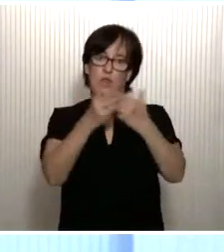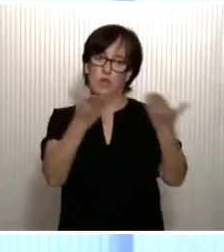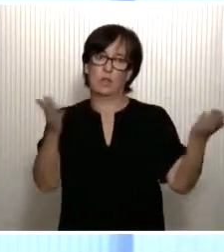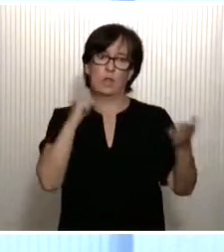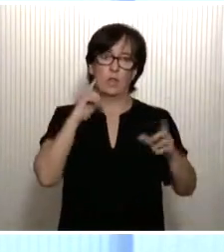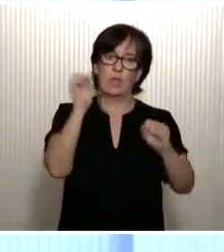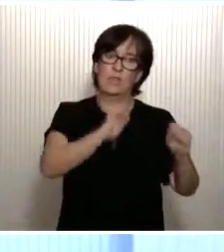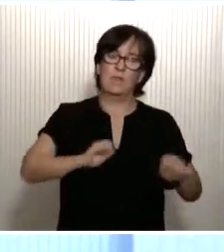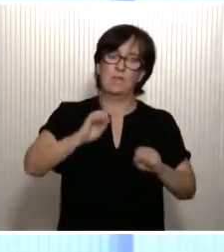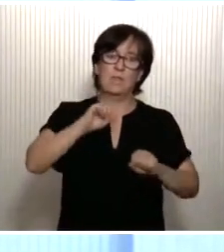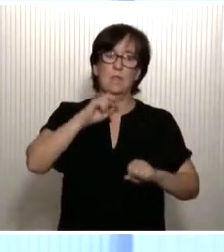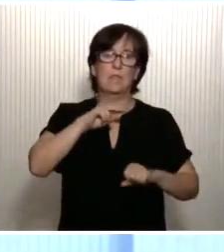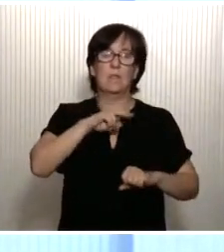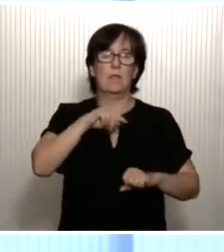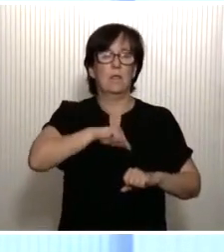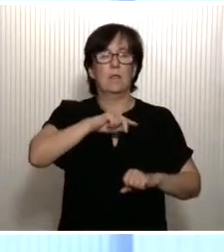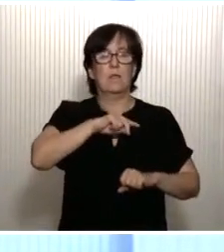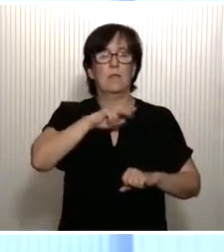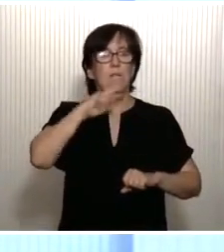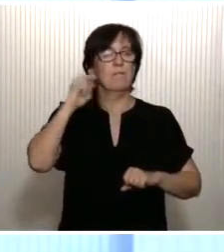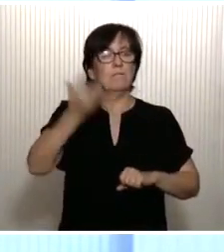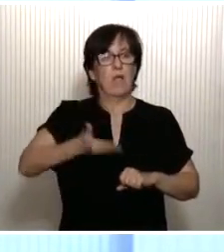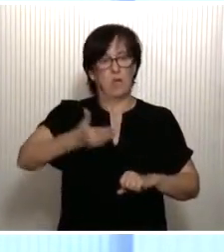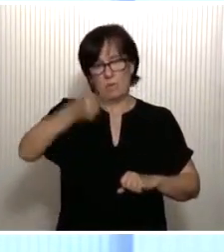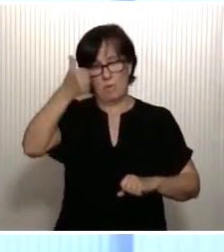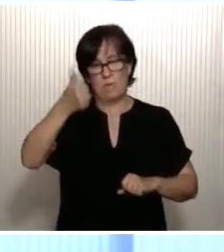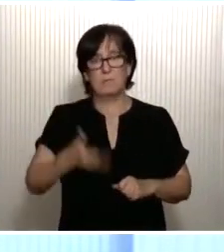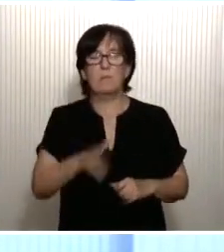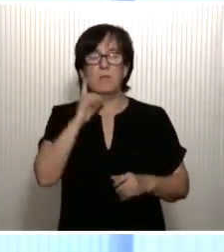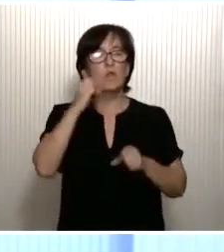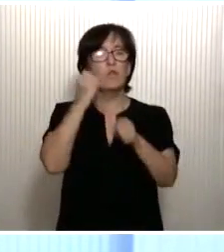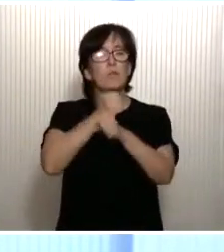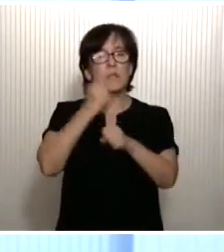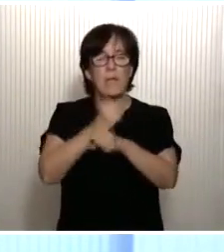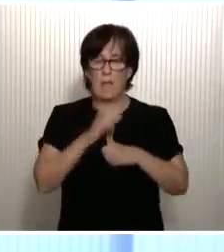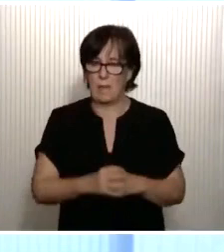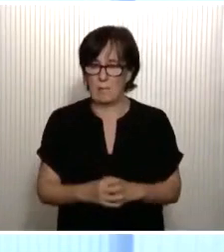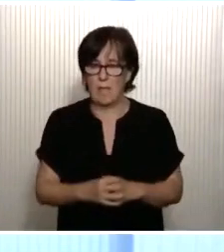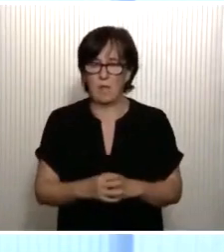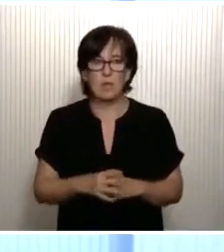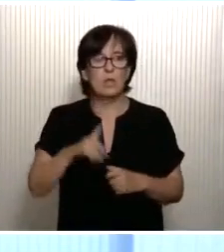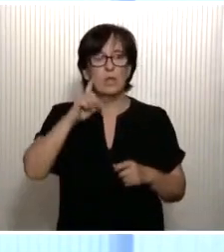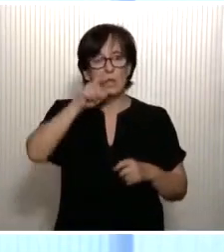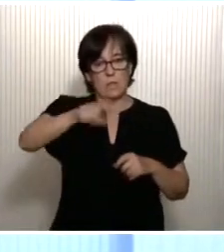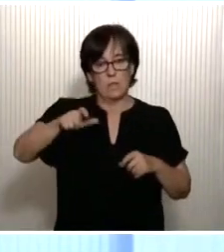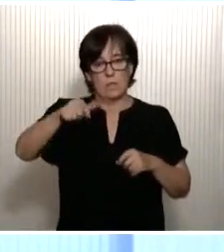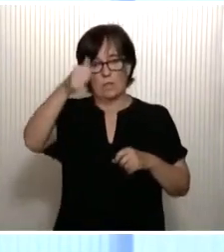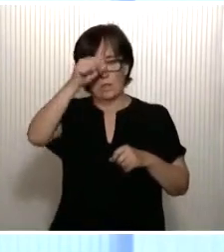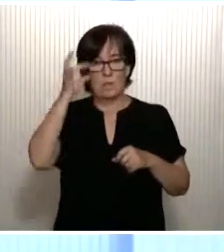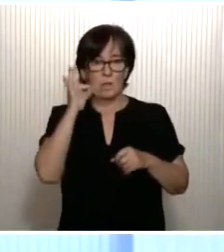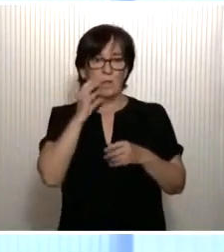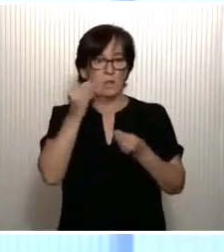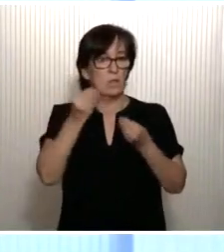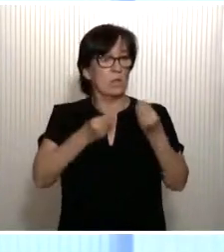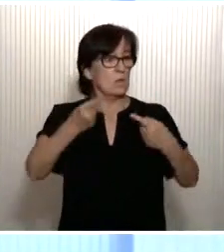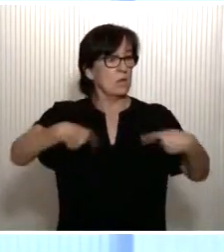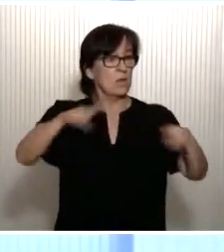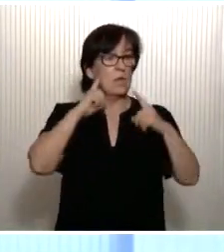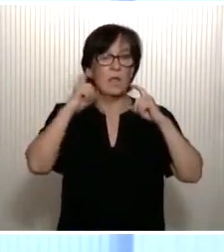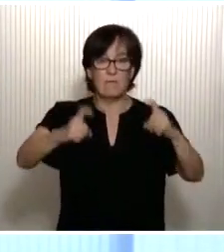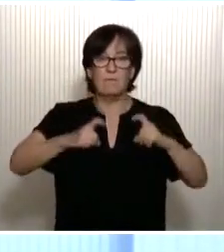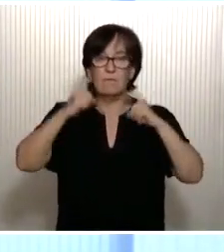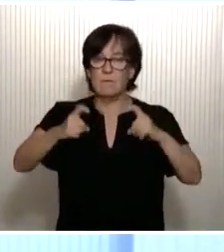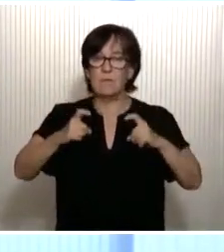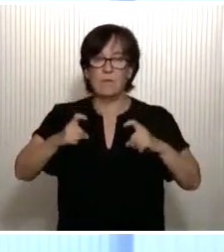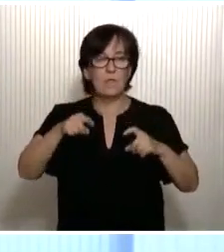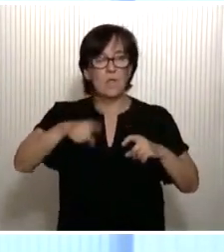defiende nuestros valores más humanos. Una tarea también de los trabajadores, de los empresarios, a los cuales quiero agradecer el esfuerzo que están